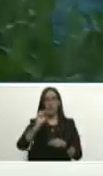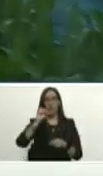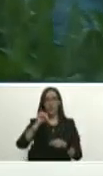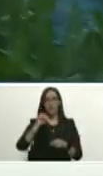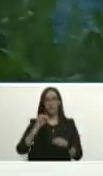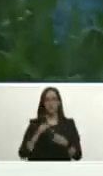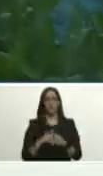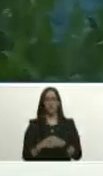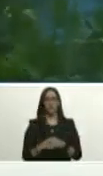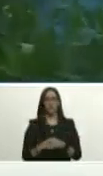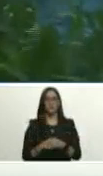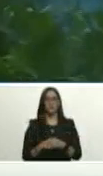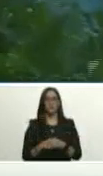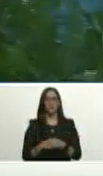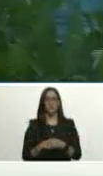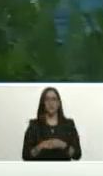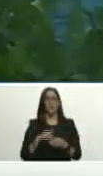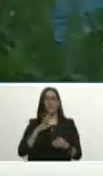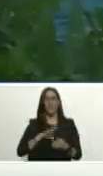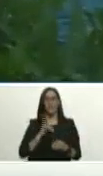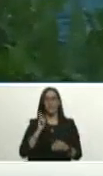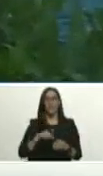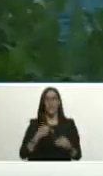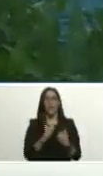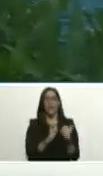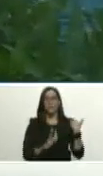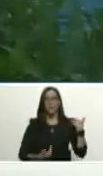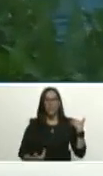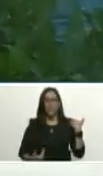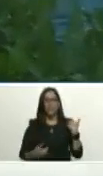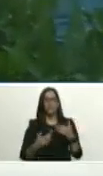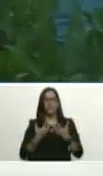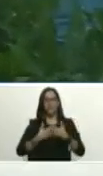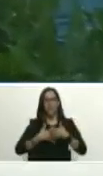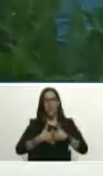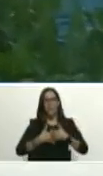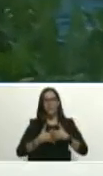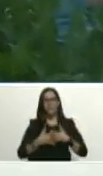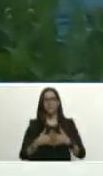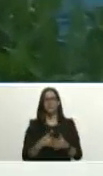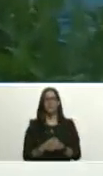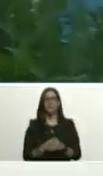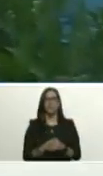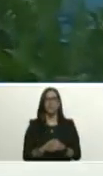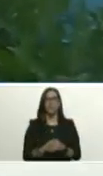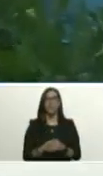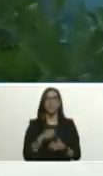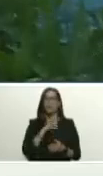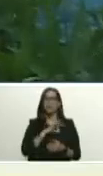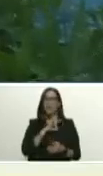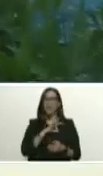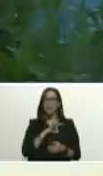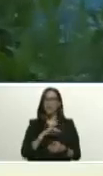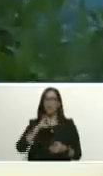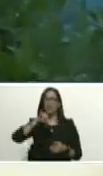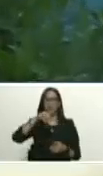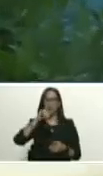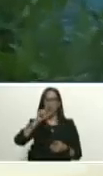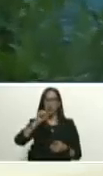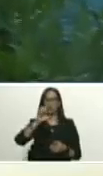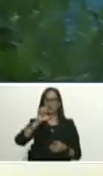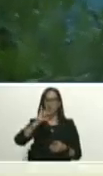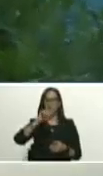está también el presidente de la empresa agraria socialista José Ignacio Abreu de Lima